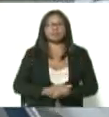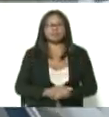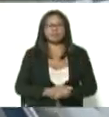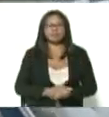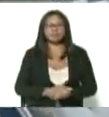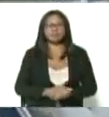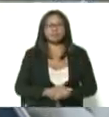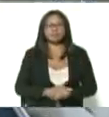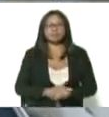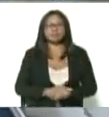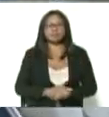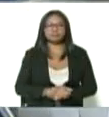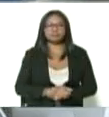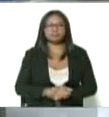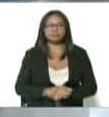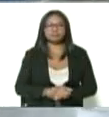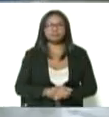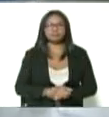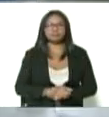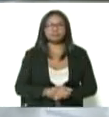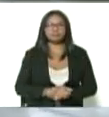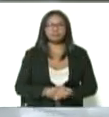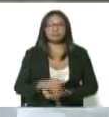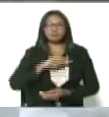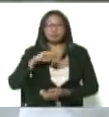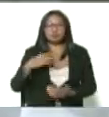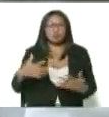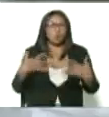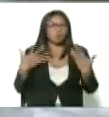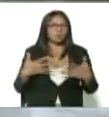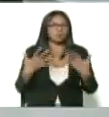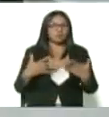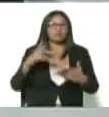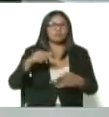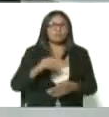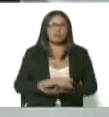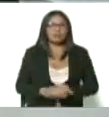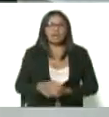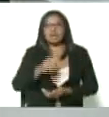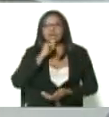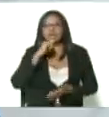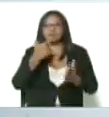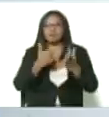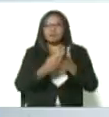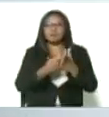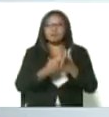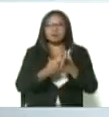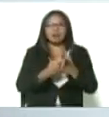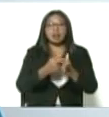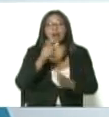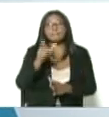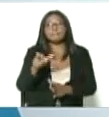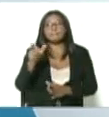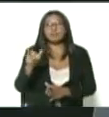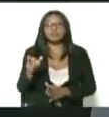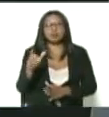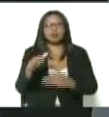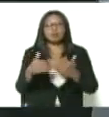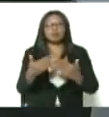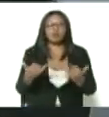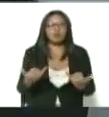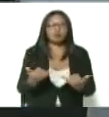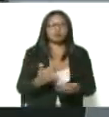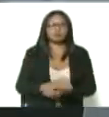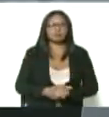estamos muy muy contentos y además a quien vamos a vacunar a el personal que está en la